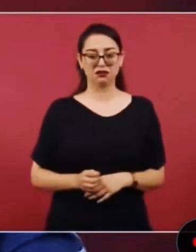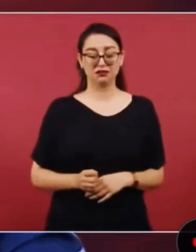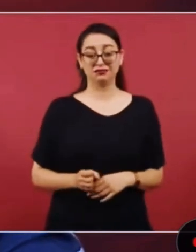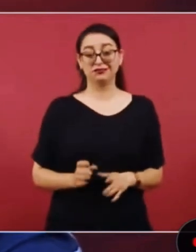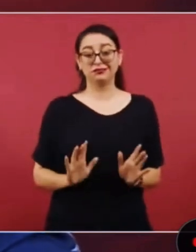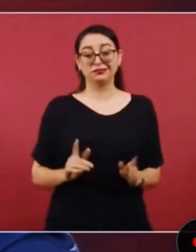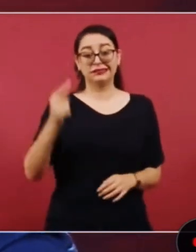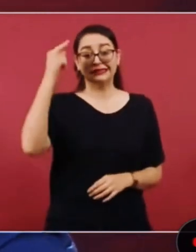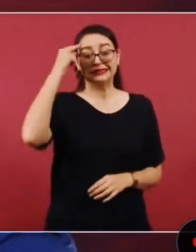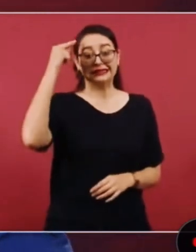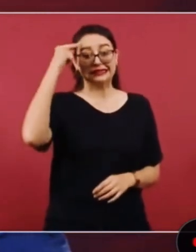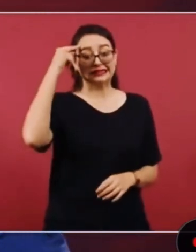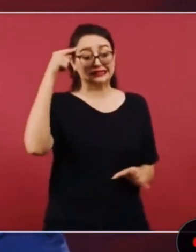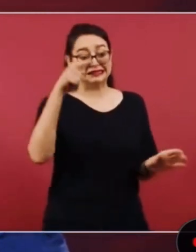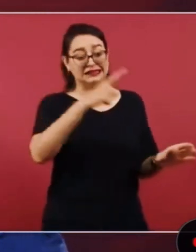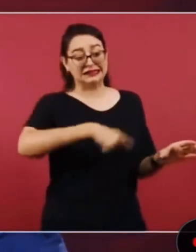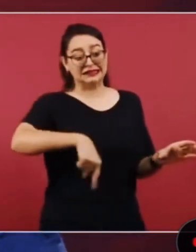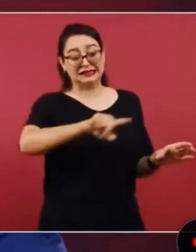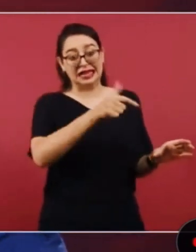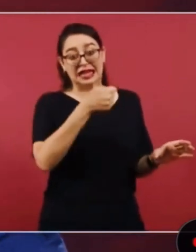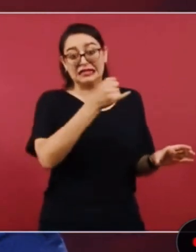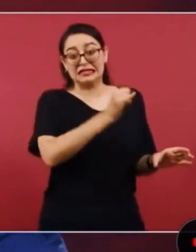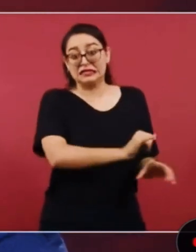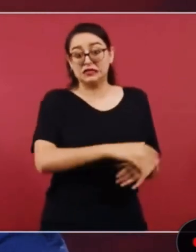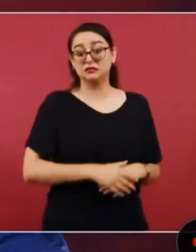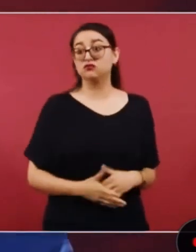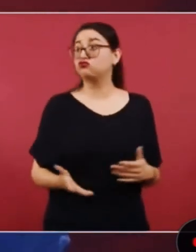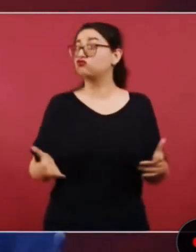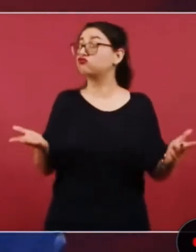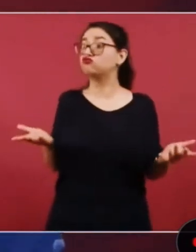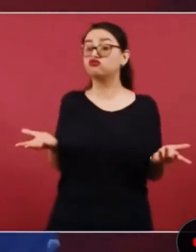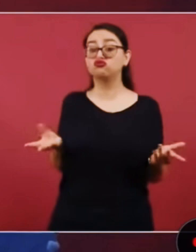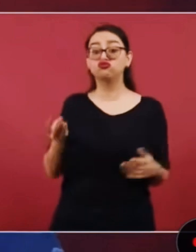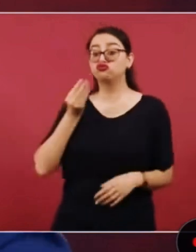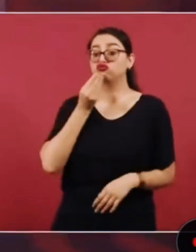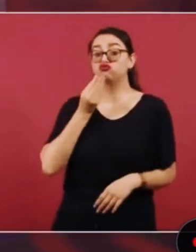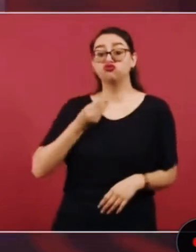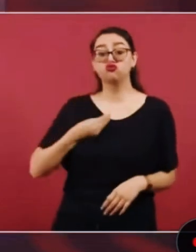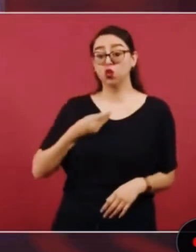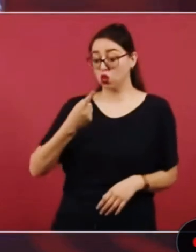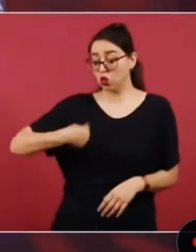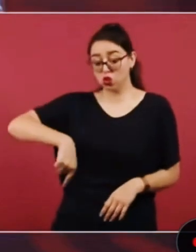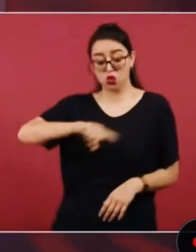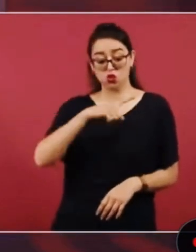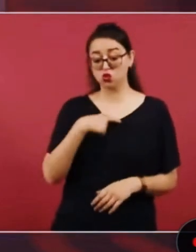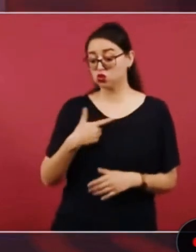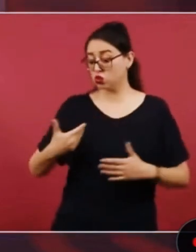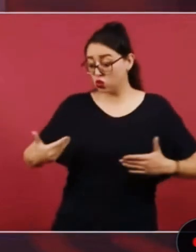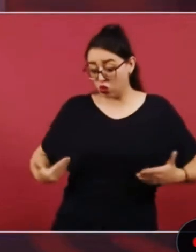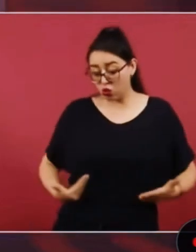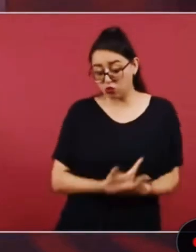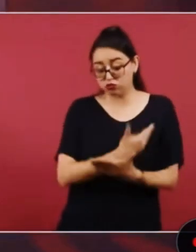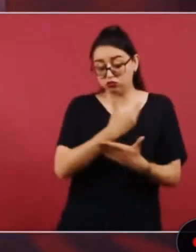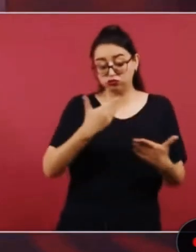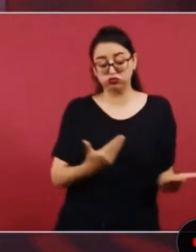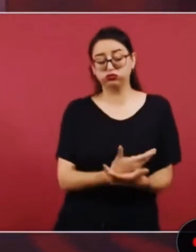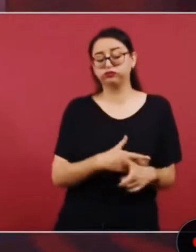con fortuna y otros pues aunque